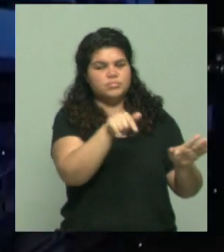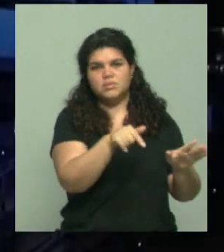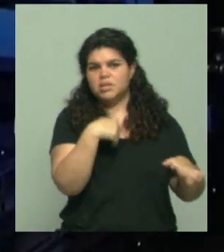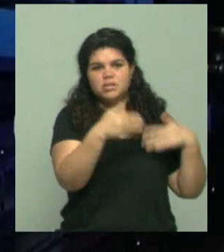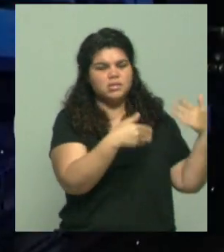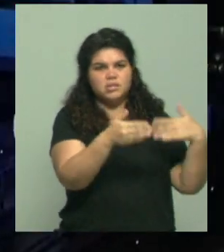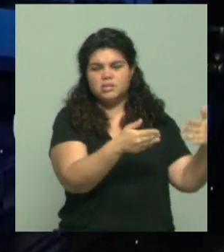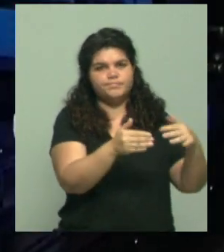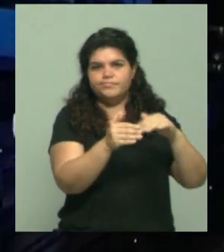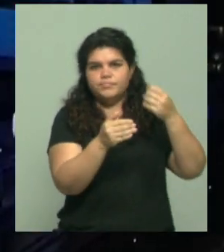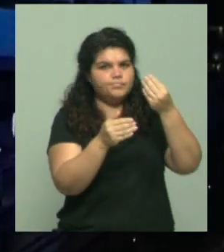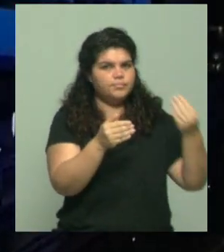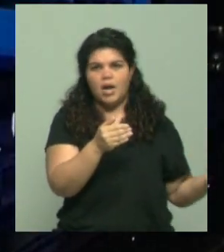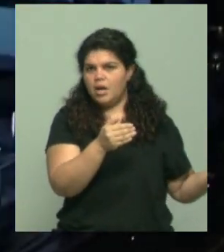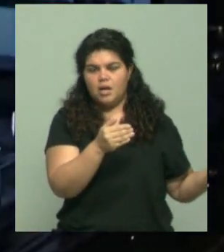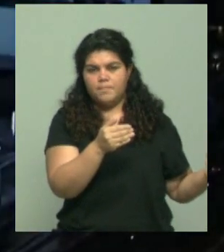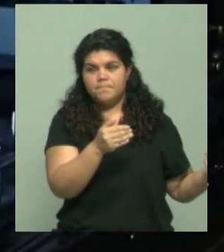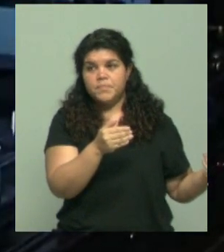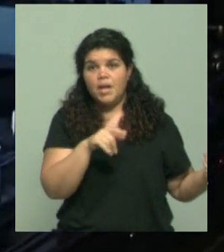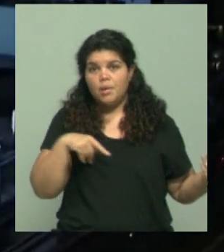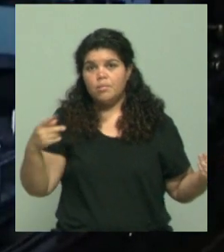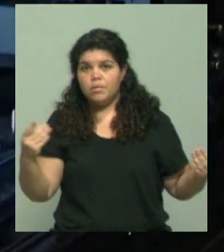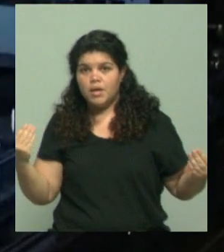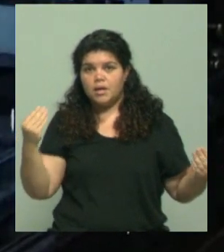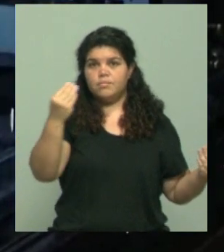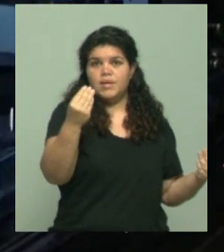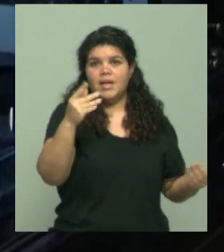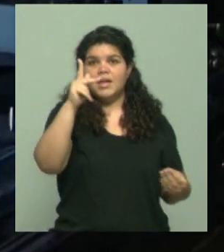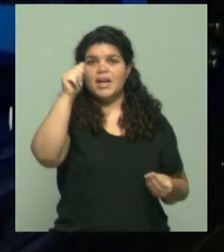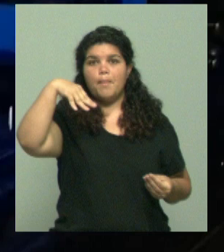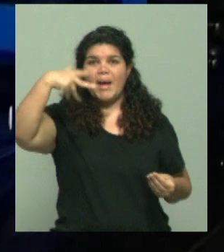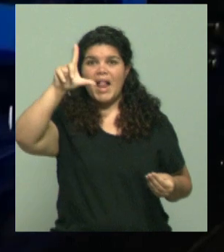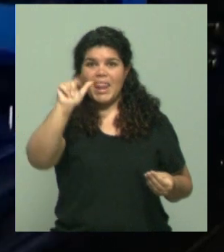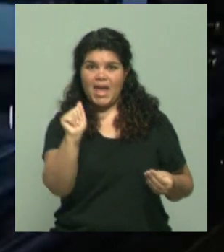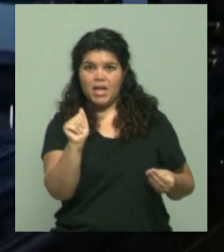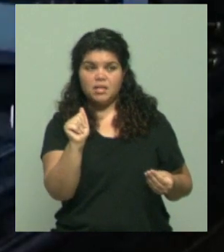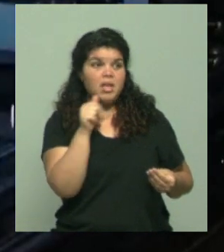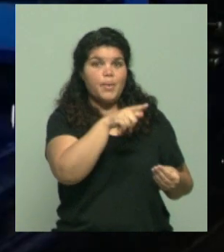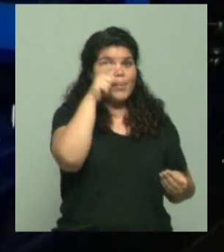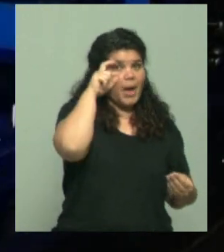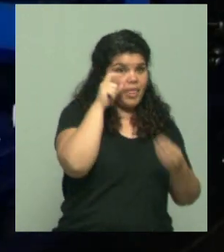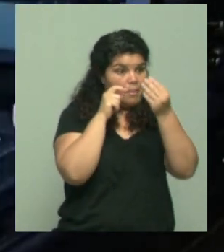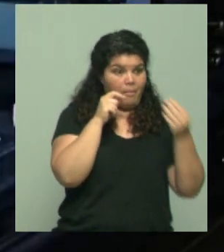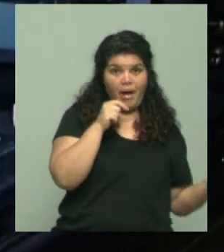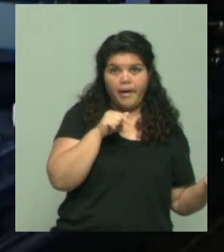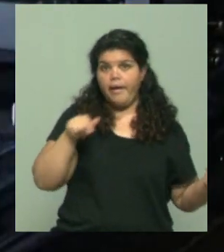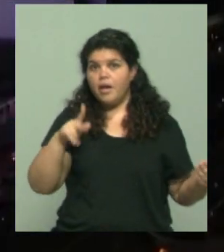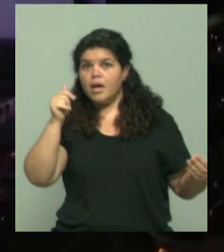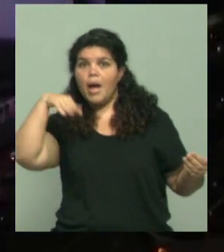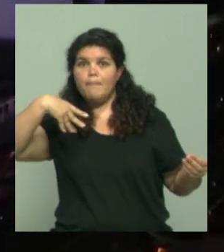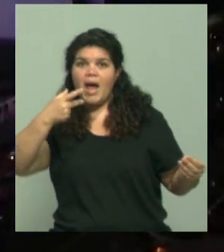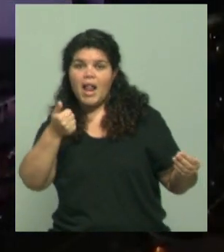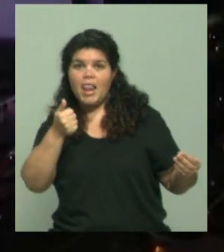el sentido de cómo se termina posicionando una Kamala Harris que termina invirtiendo por ahí ese rol, ¿no?